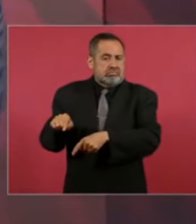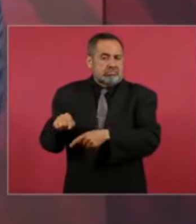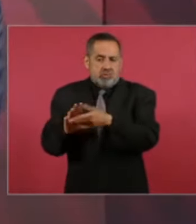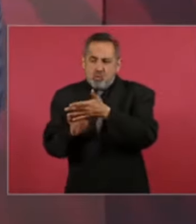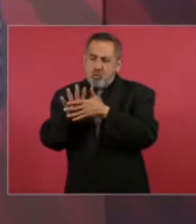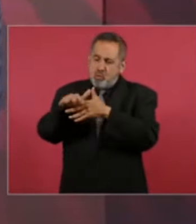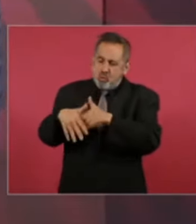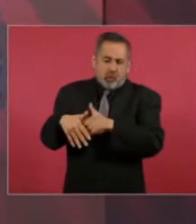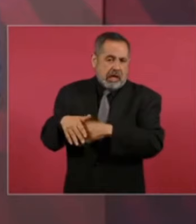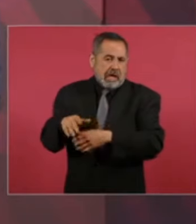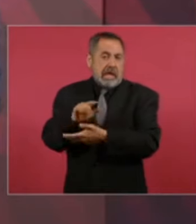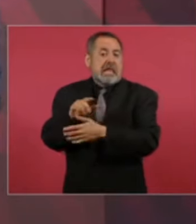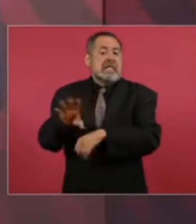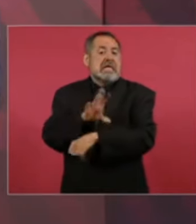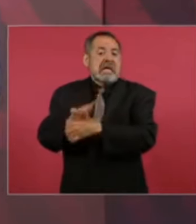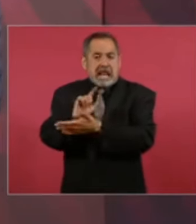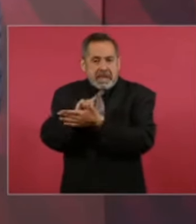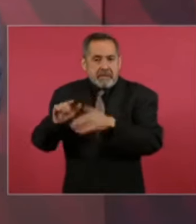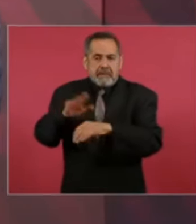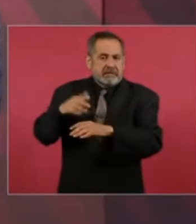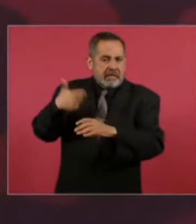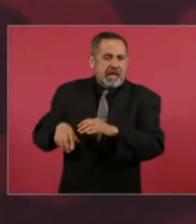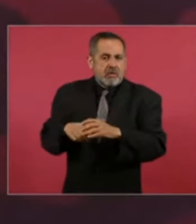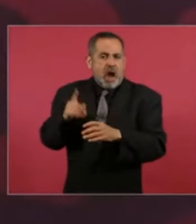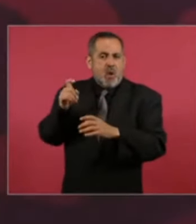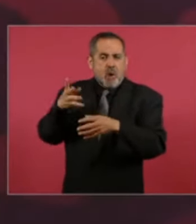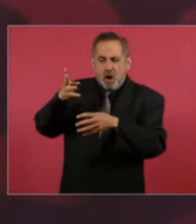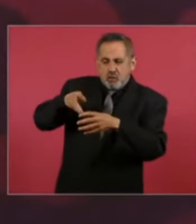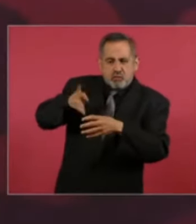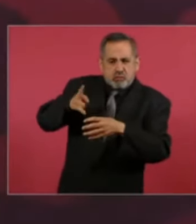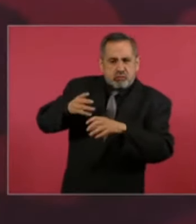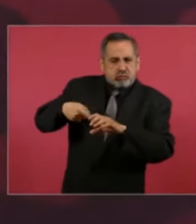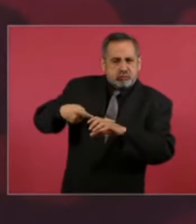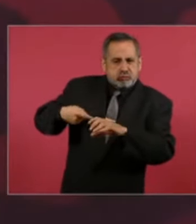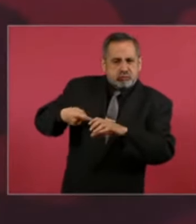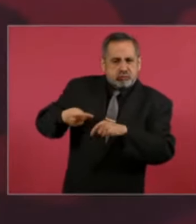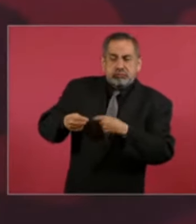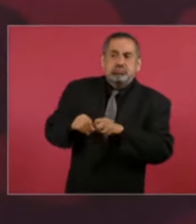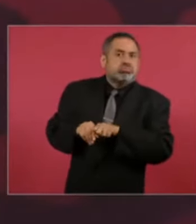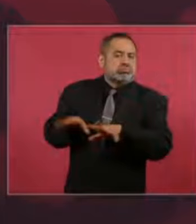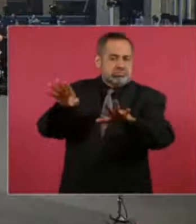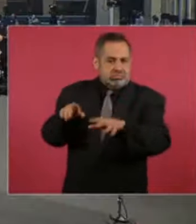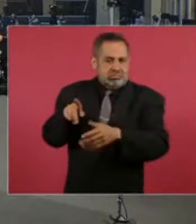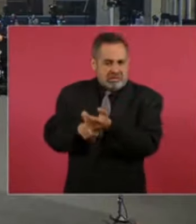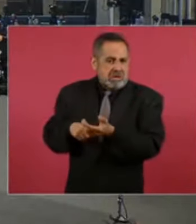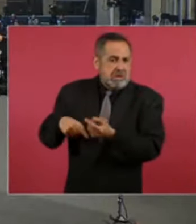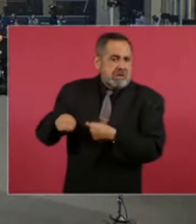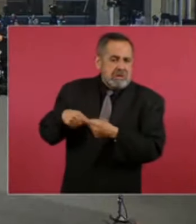hoy nuevamente el Estado mexicano, el pueblo de México, está perdiendo